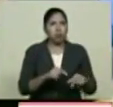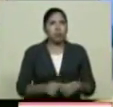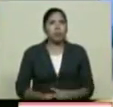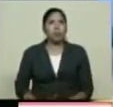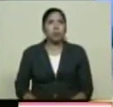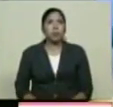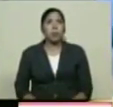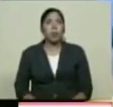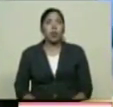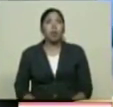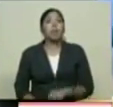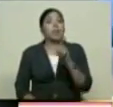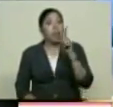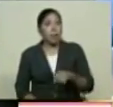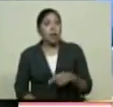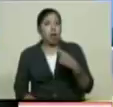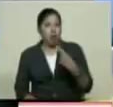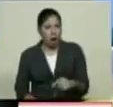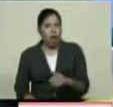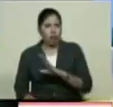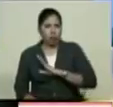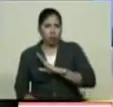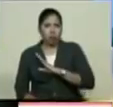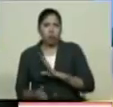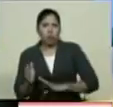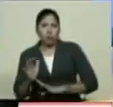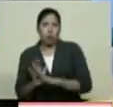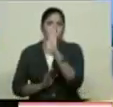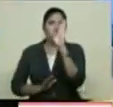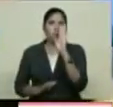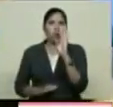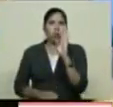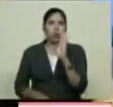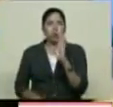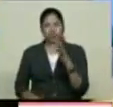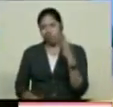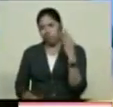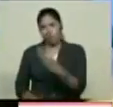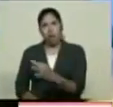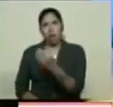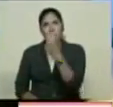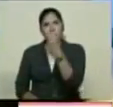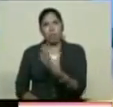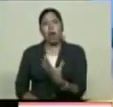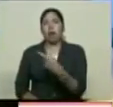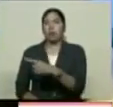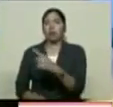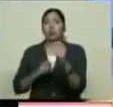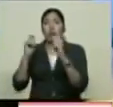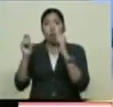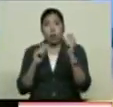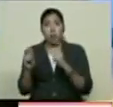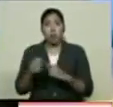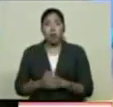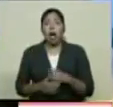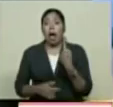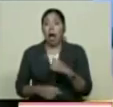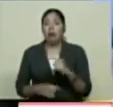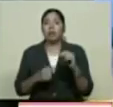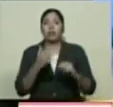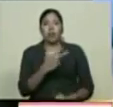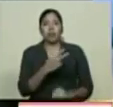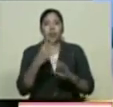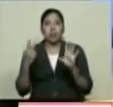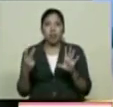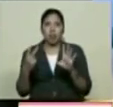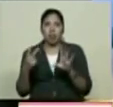eso Tenemos nosotros Potenciabilidad turística Y eso es lo que estamos promoviendo Ahora tenemos 37 posadas Casi